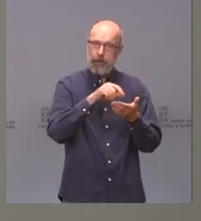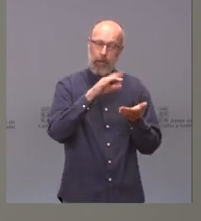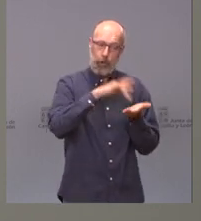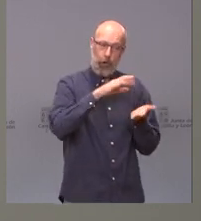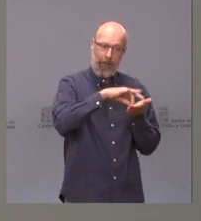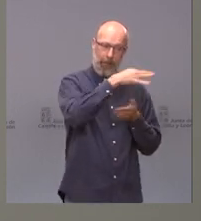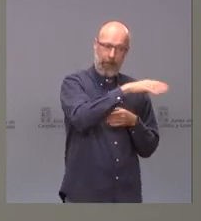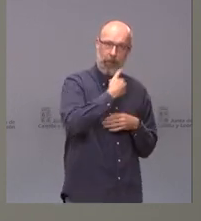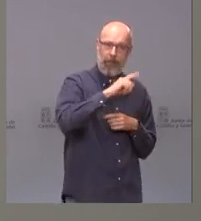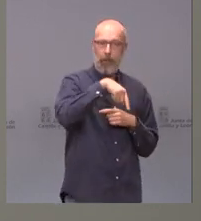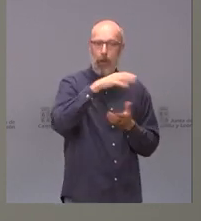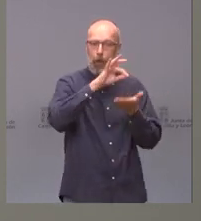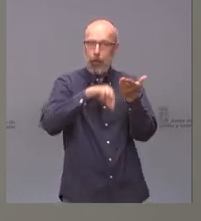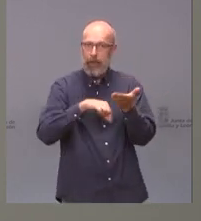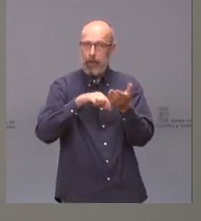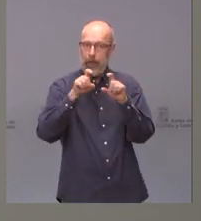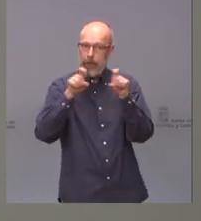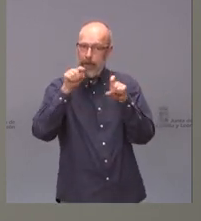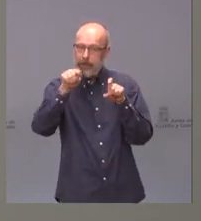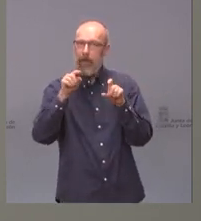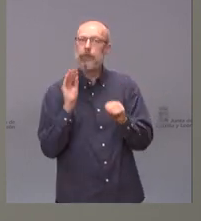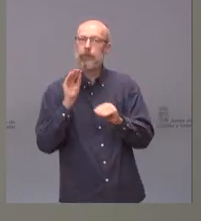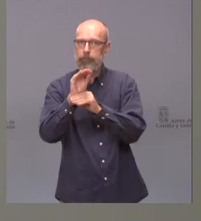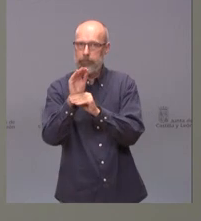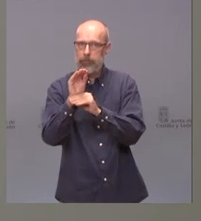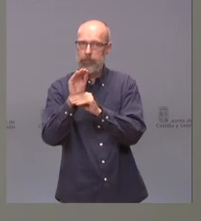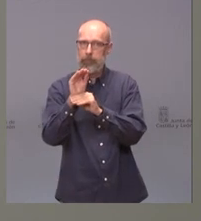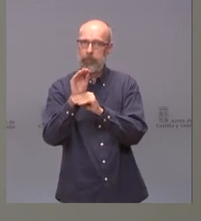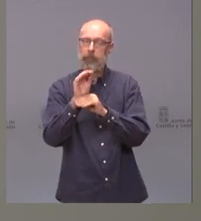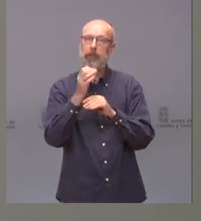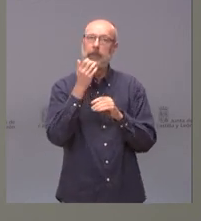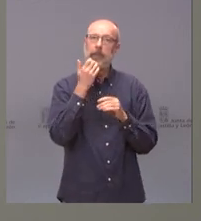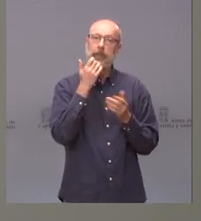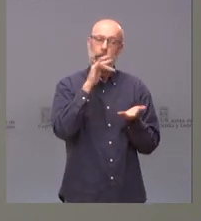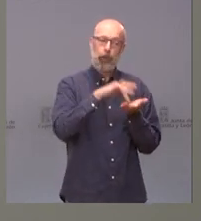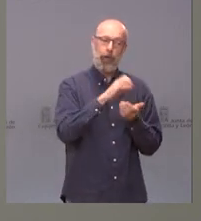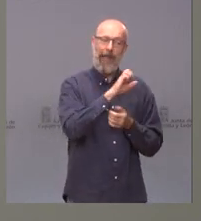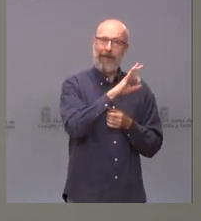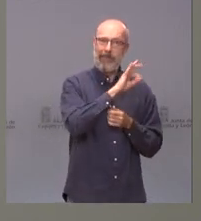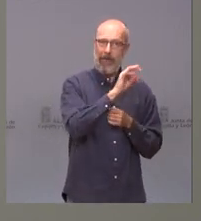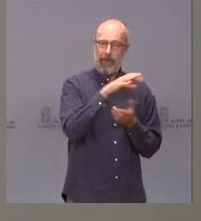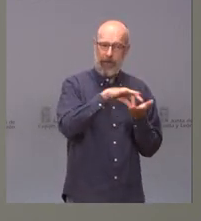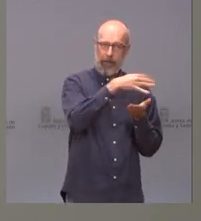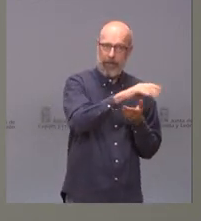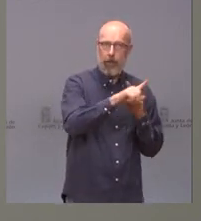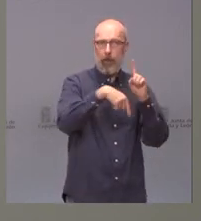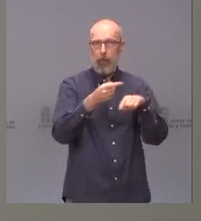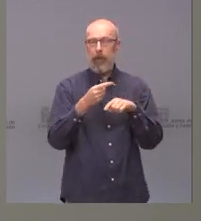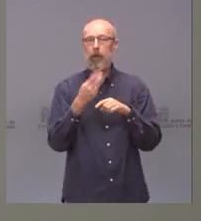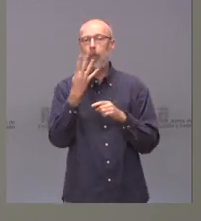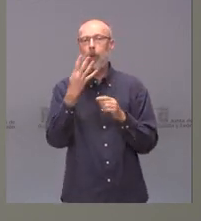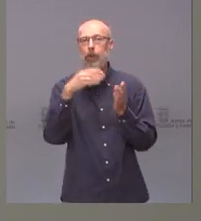de un ERTE. Se les subvencionará con 4.000 euros el primer año y 6.000 euros el segundo. Si son mujeres